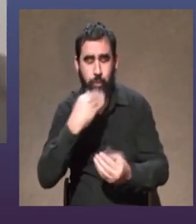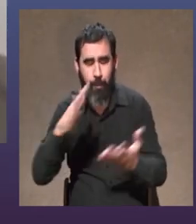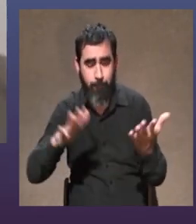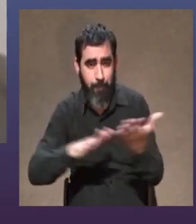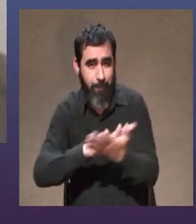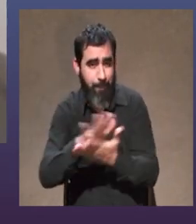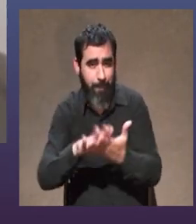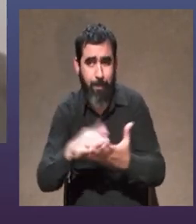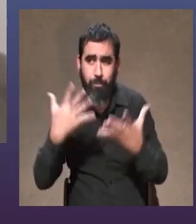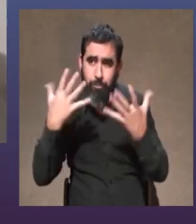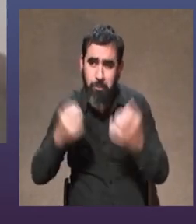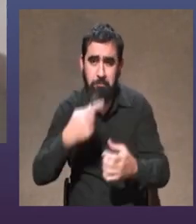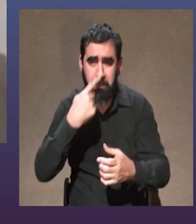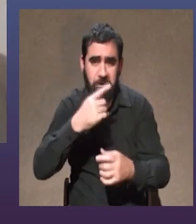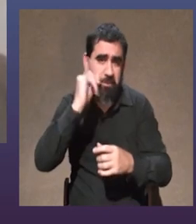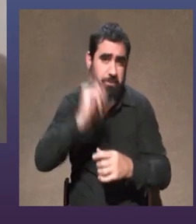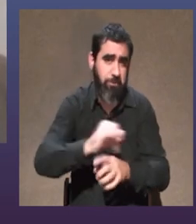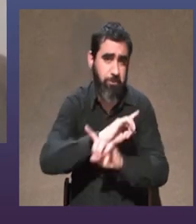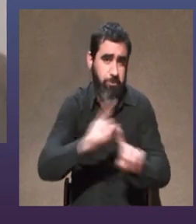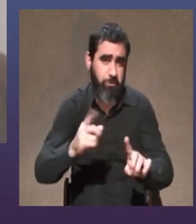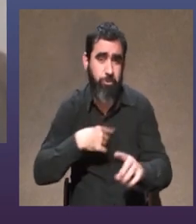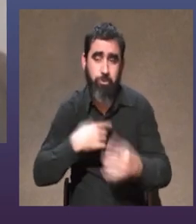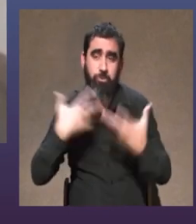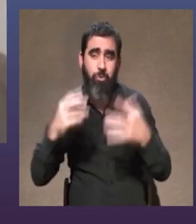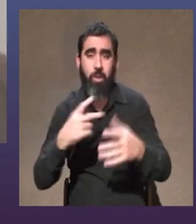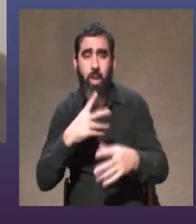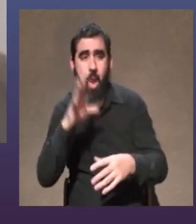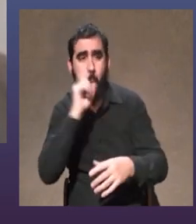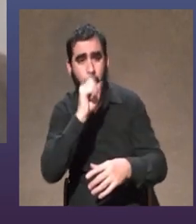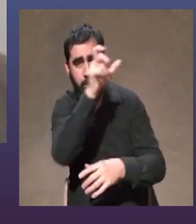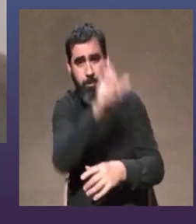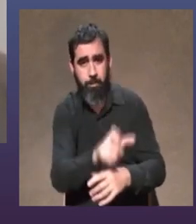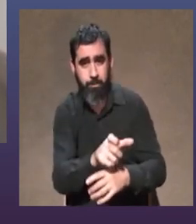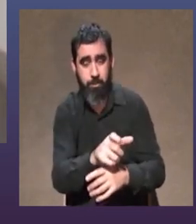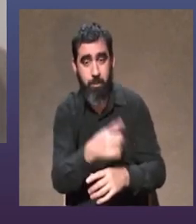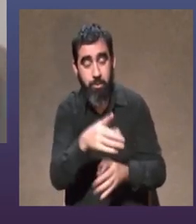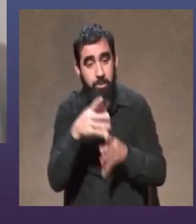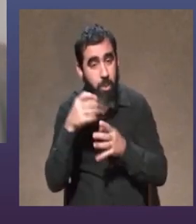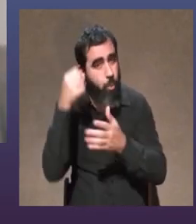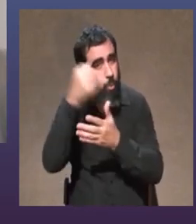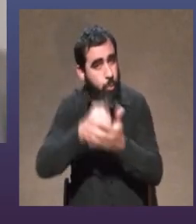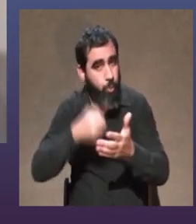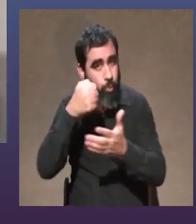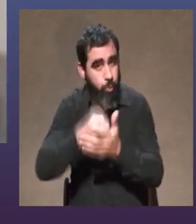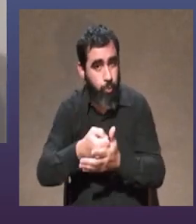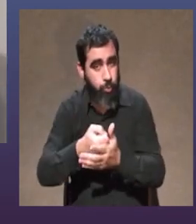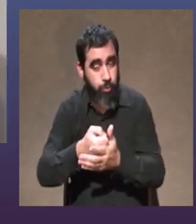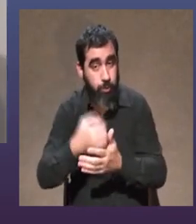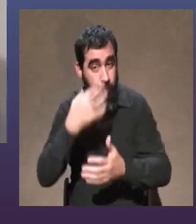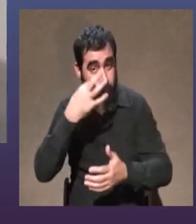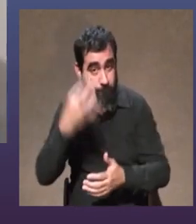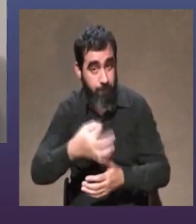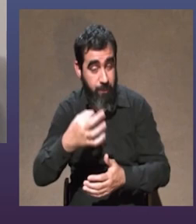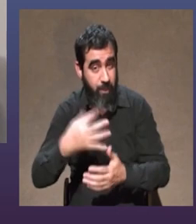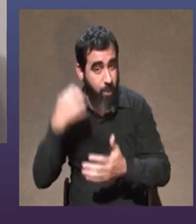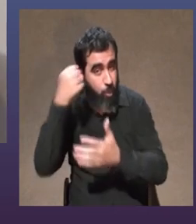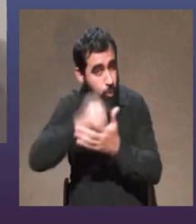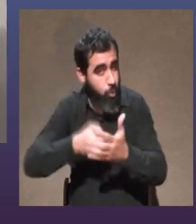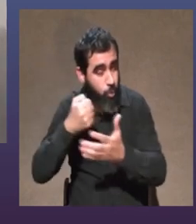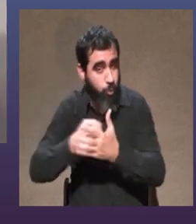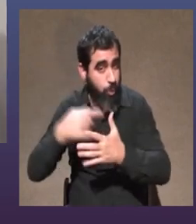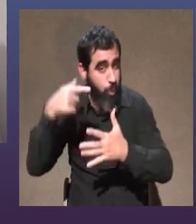ni idea no sabe si quiere estallar no tiene ganas de fumarse a alguien y en esa lucha faticida